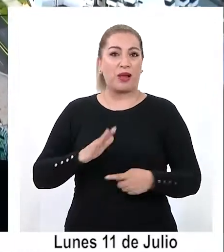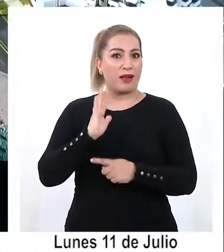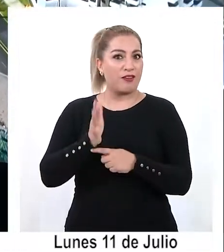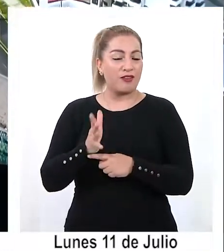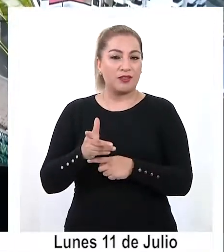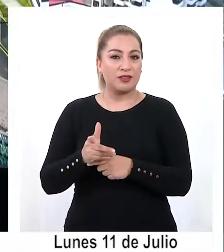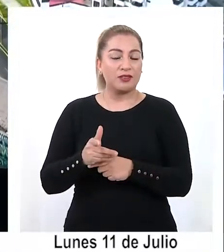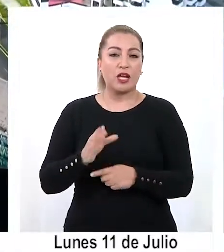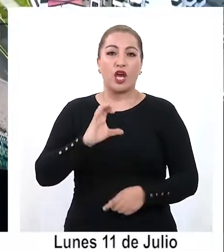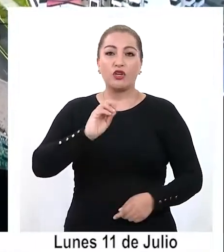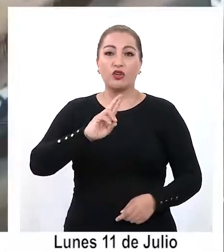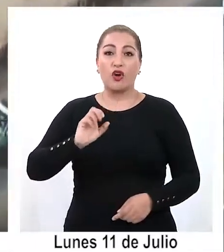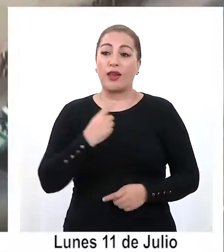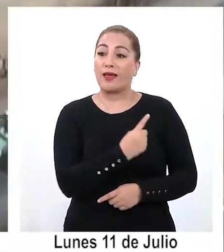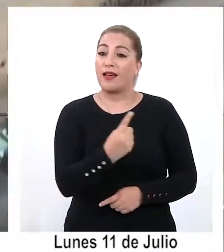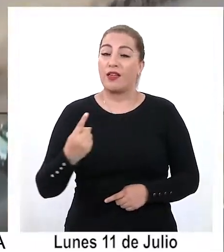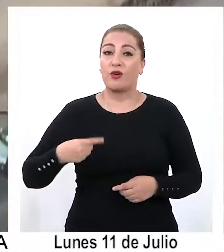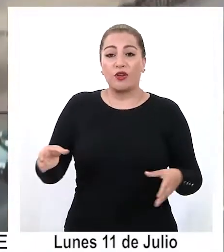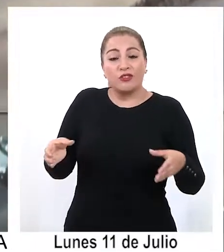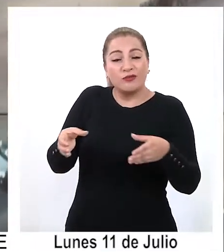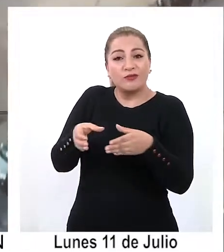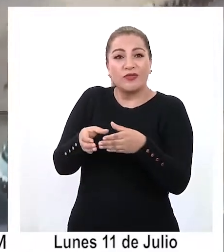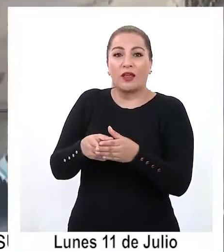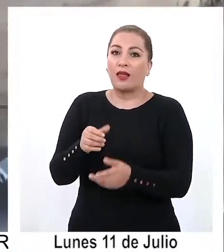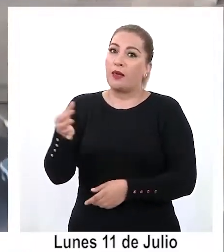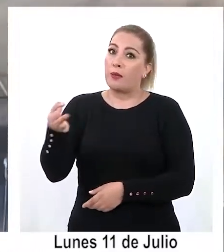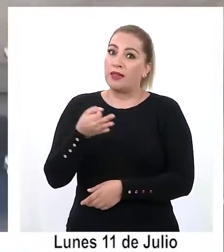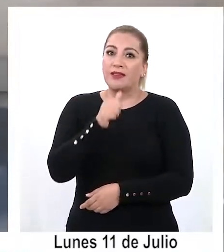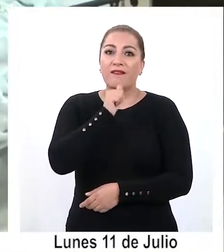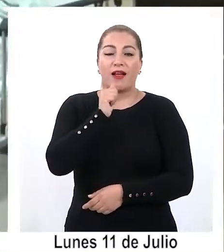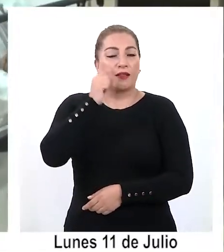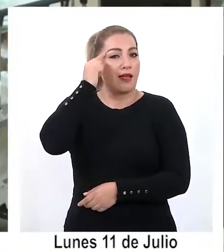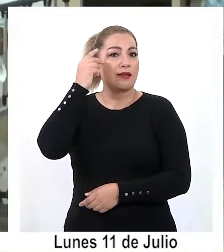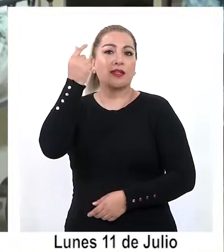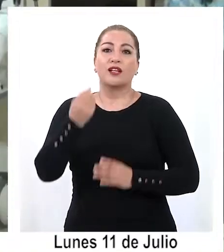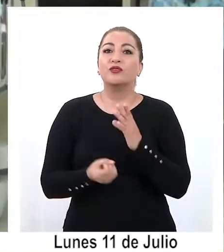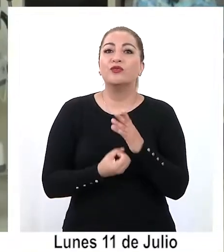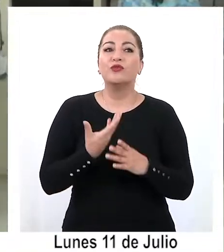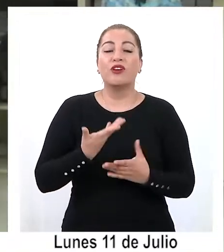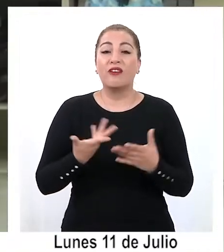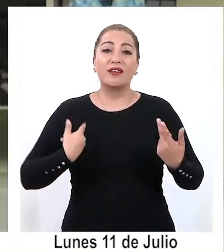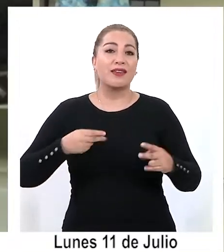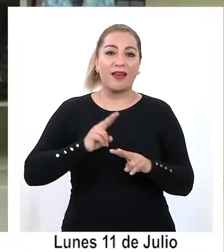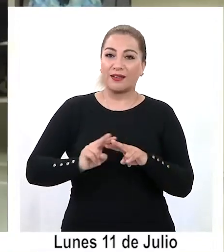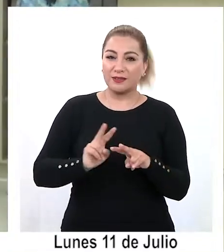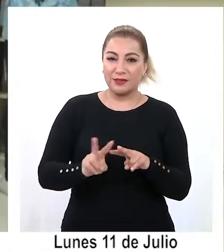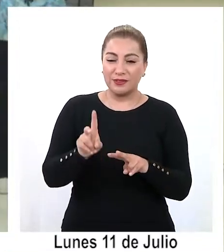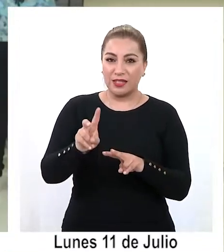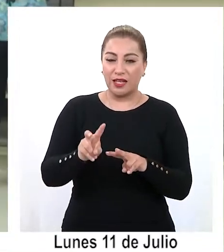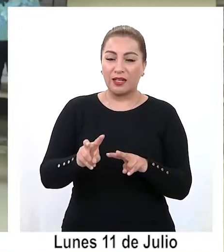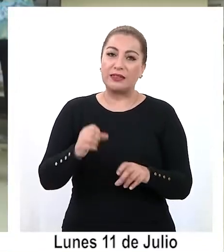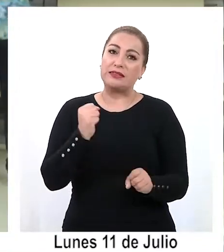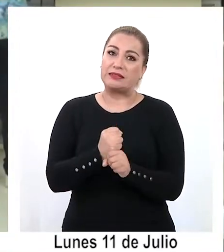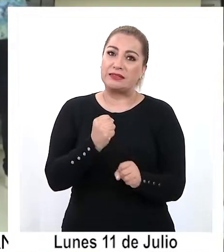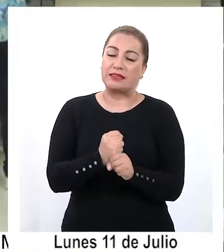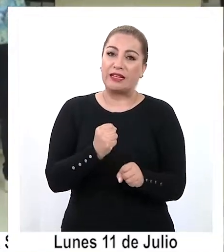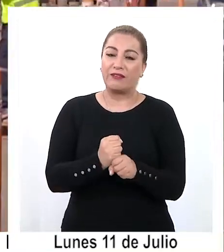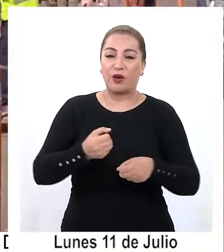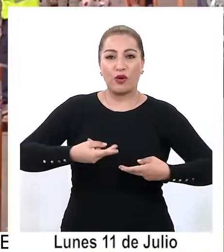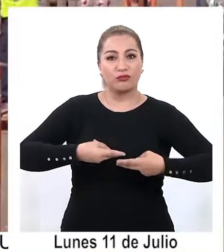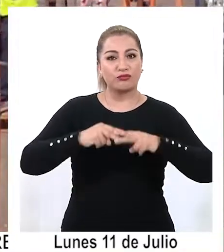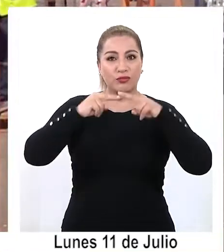Desde el Consejo Regional cuestionaron la falta de iniciativas nuevas que permitan generar mano de obra en